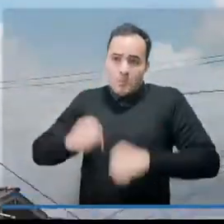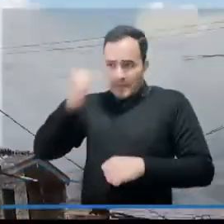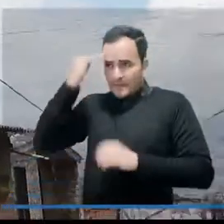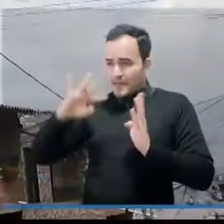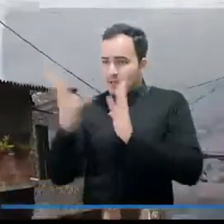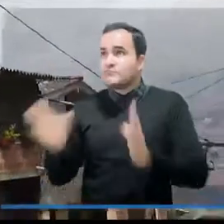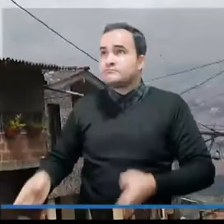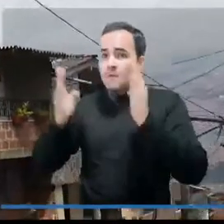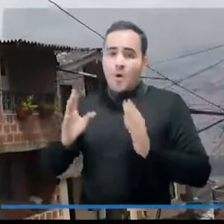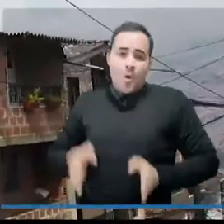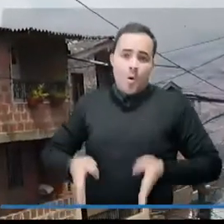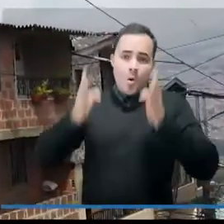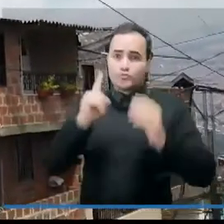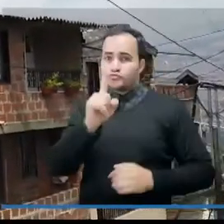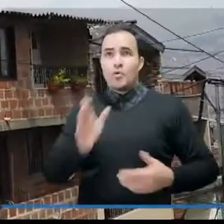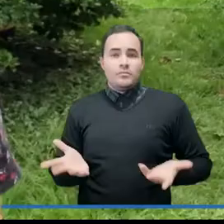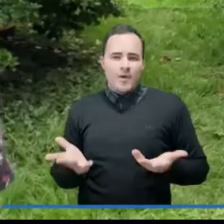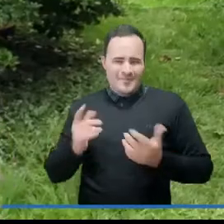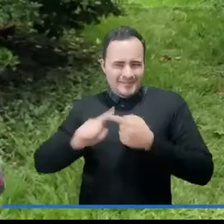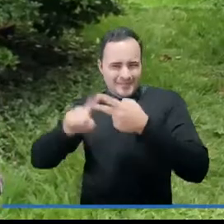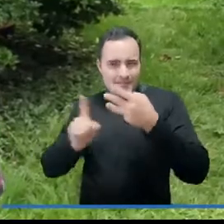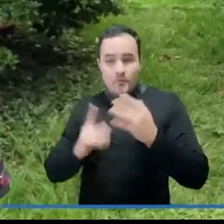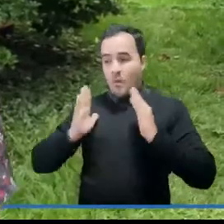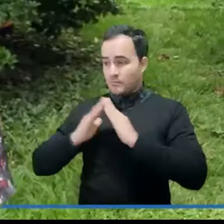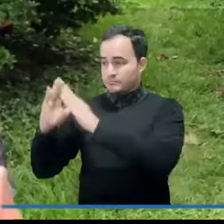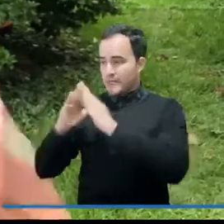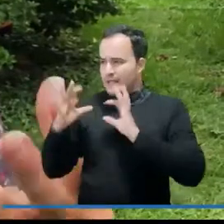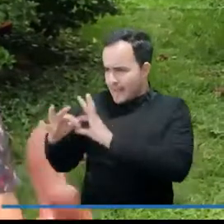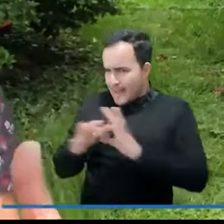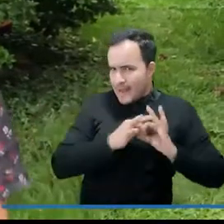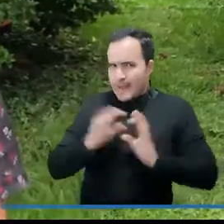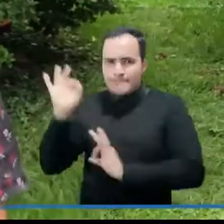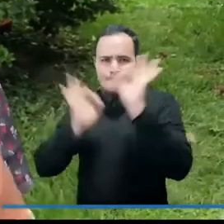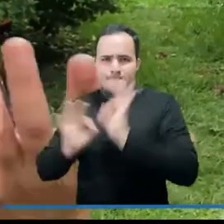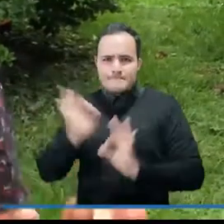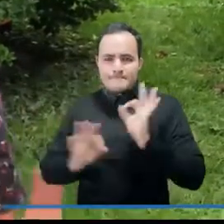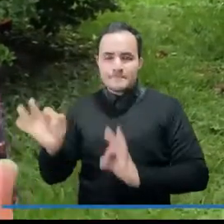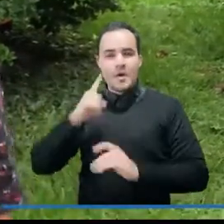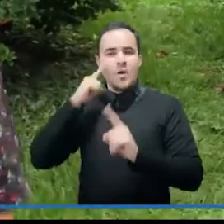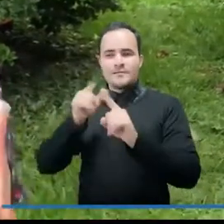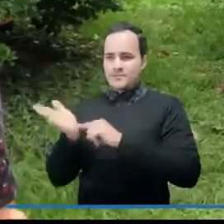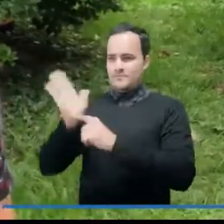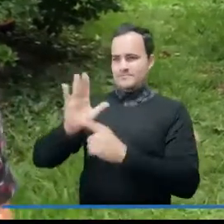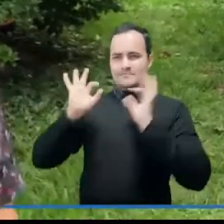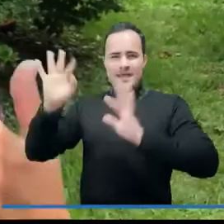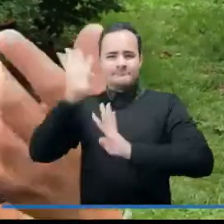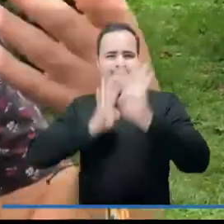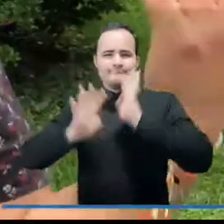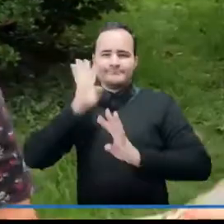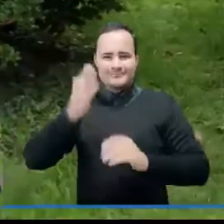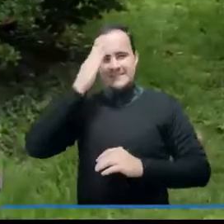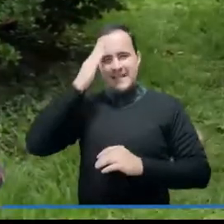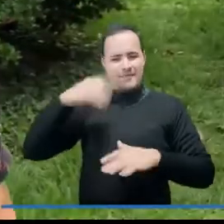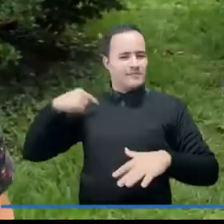o cuatro vecinos se junten para hacer todo un proceso de decorar y engalanar las cuadras con las